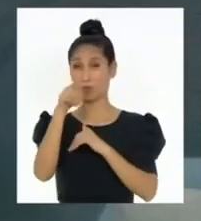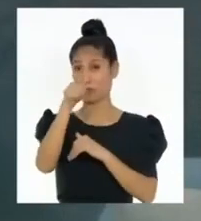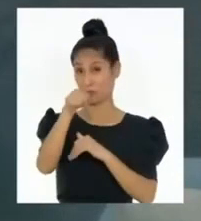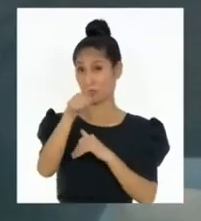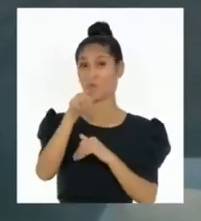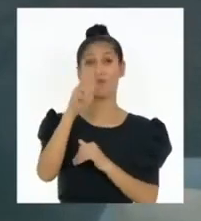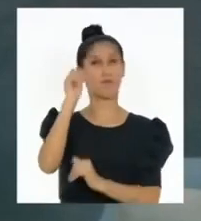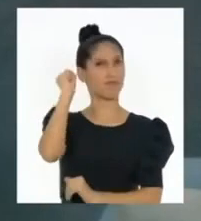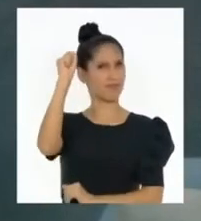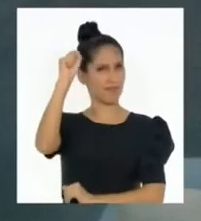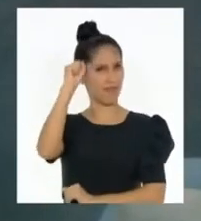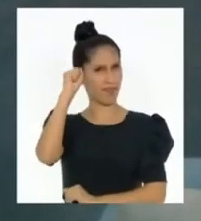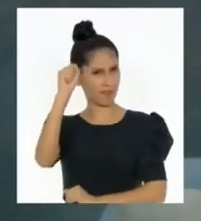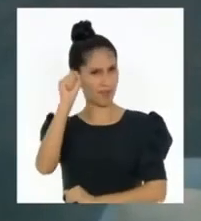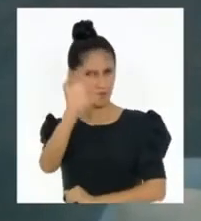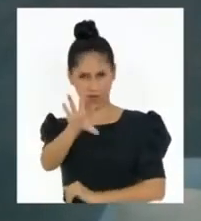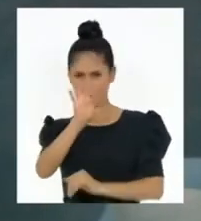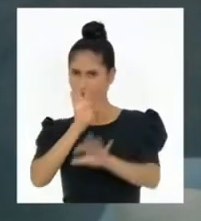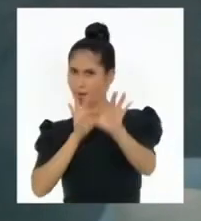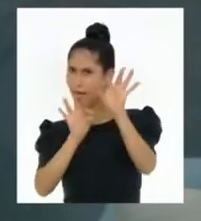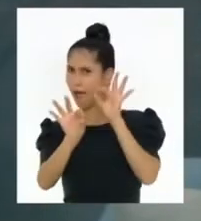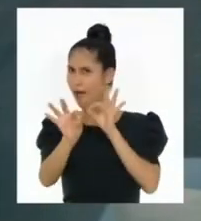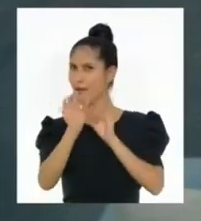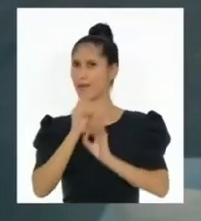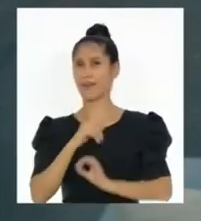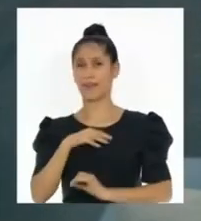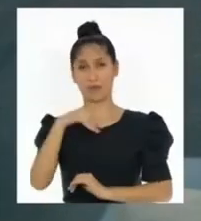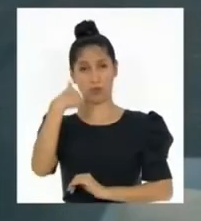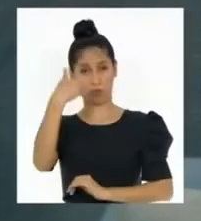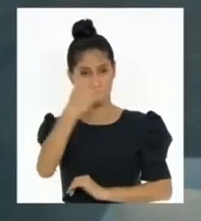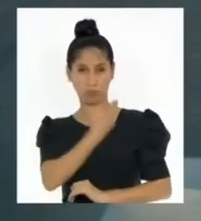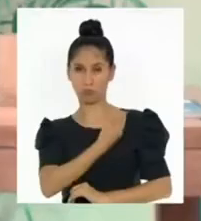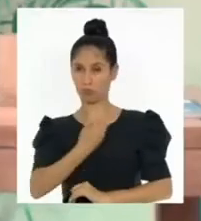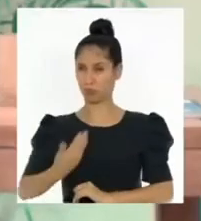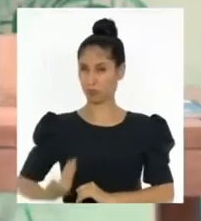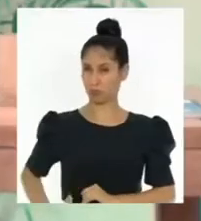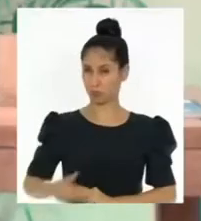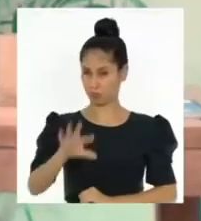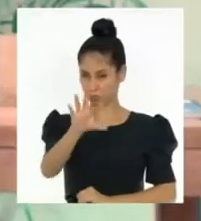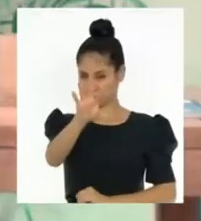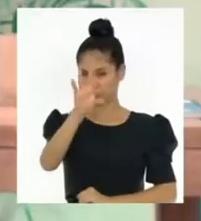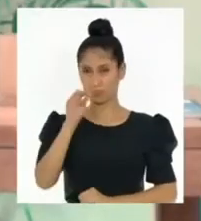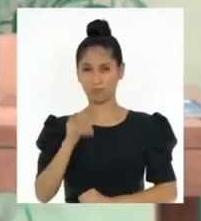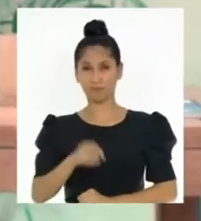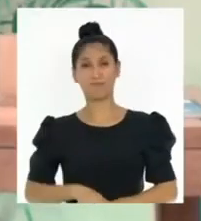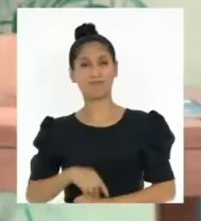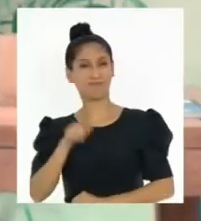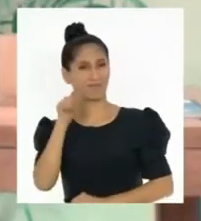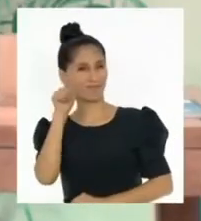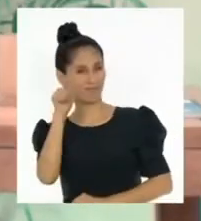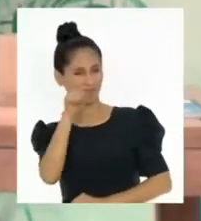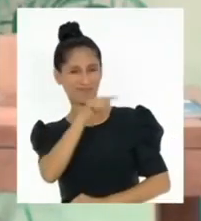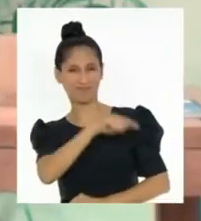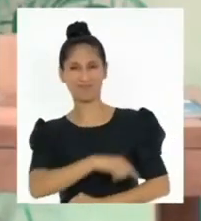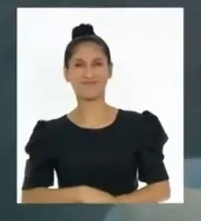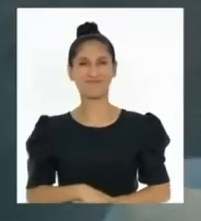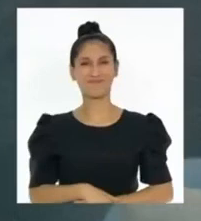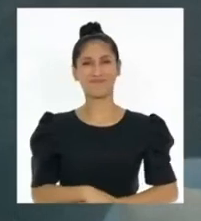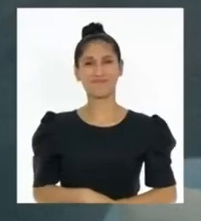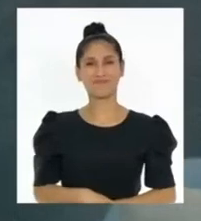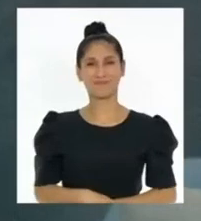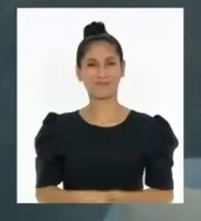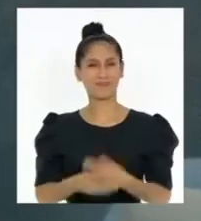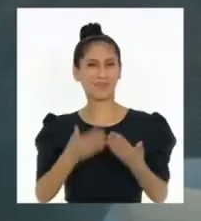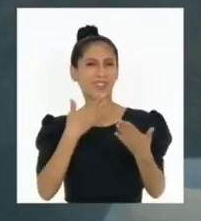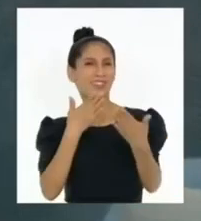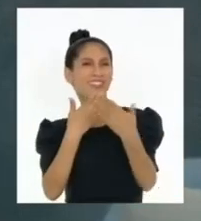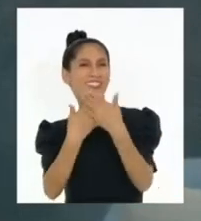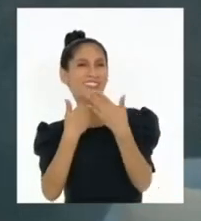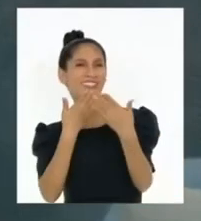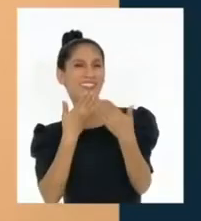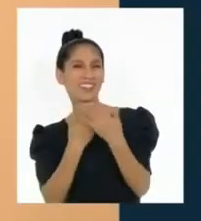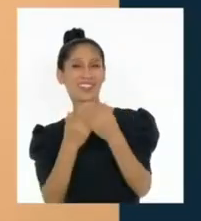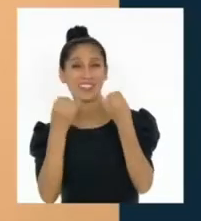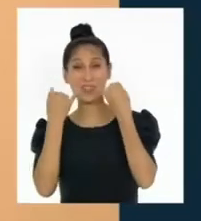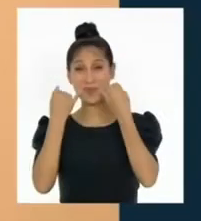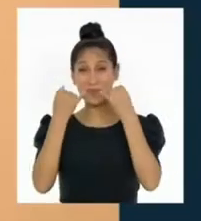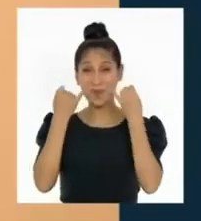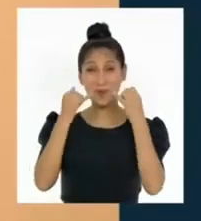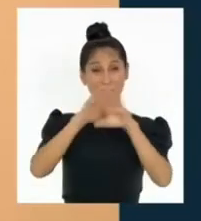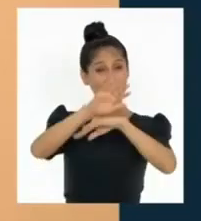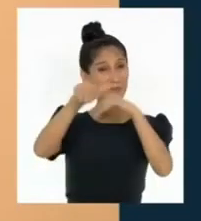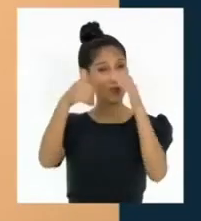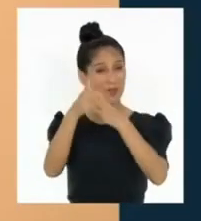a elegir quién te representará por los próximos años. En la búsqueda democrática del bien común. Gracias por toda esta información.